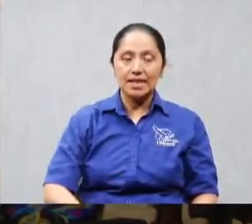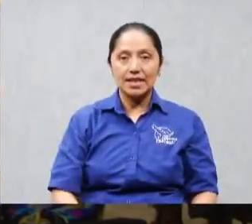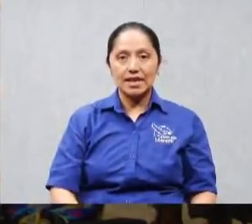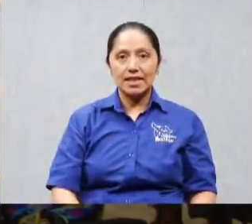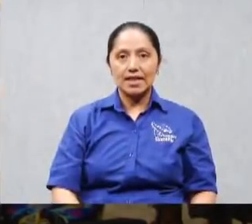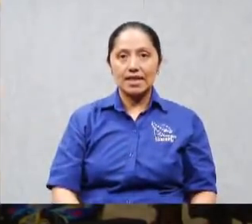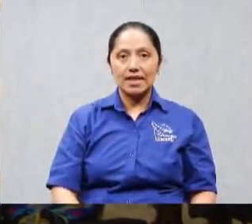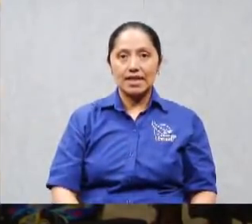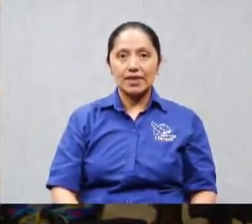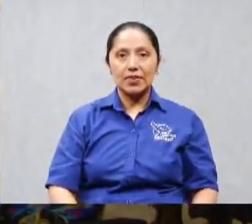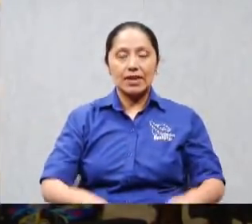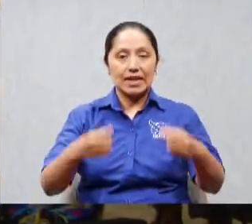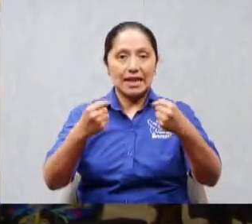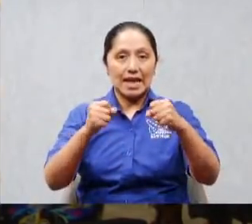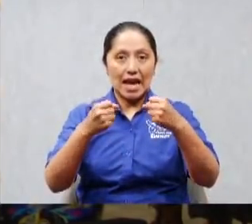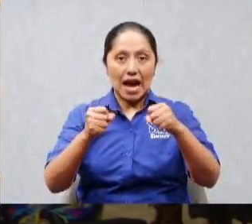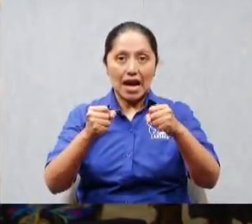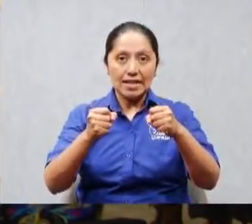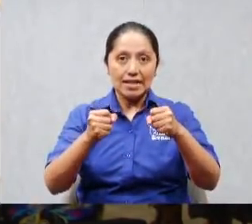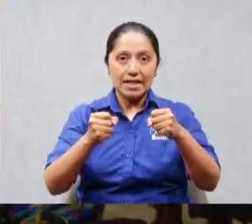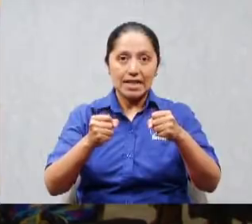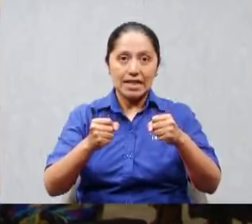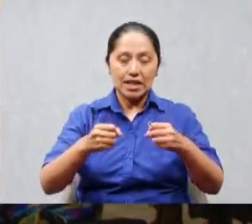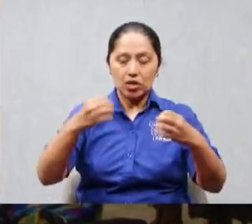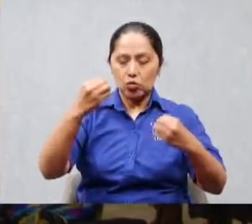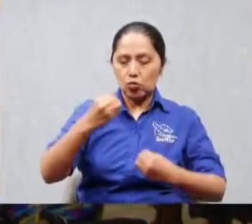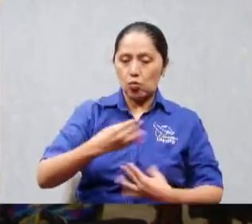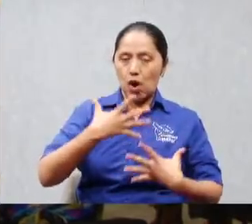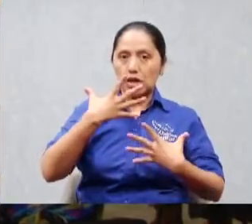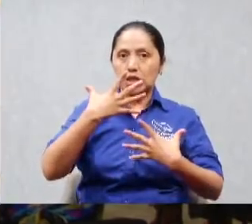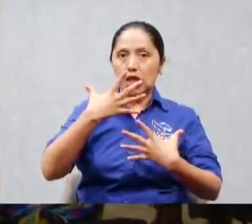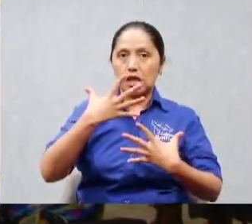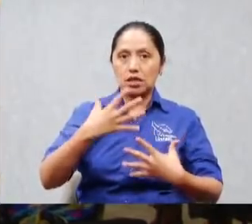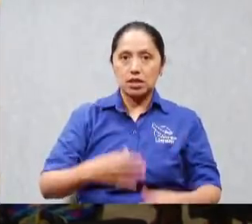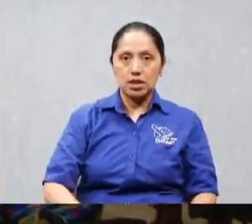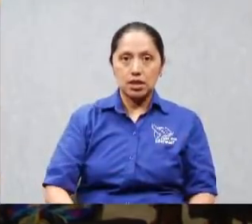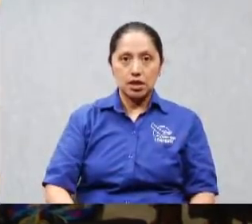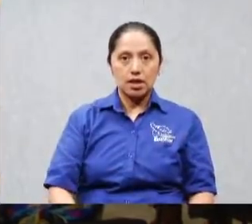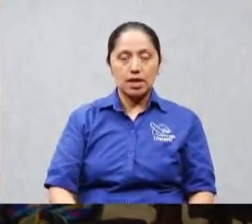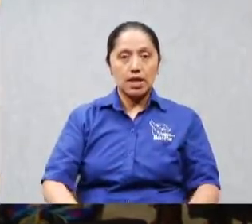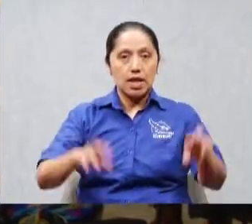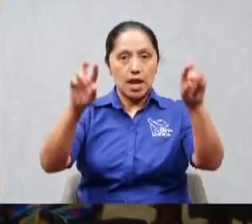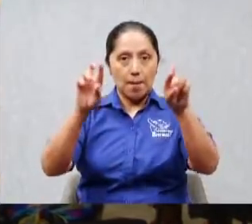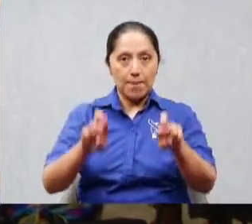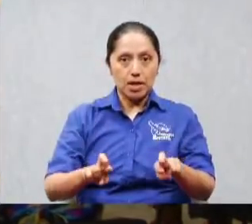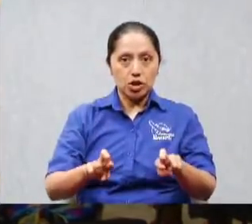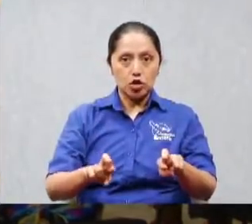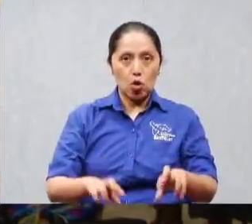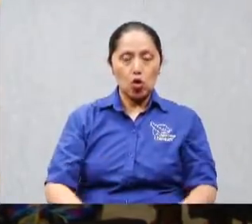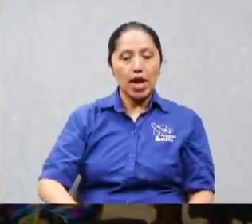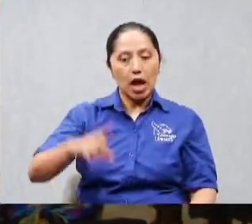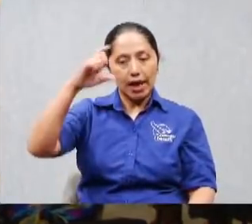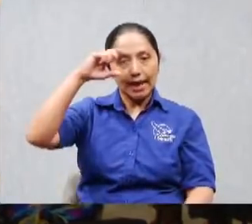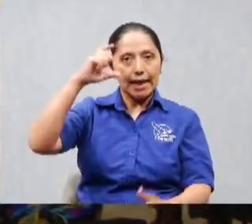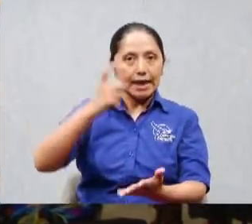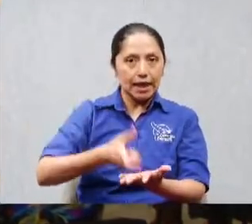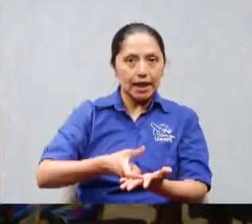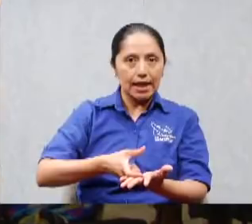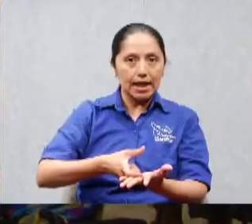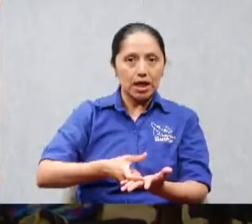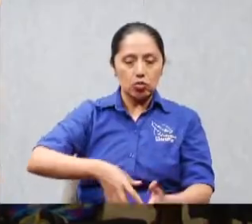por eso el que cree estar firme mire que no caiga pero cree estar firme